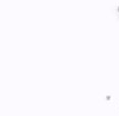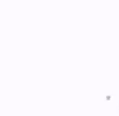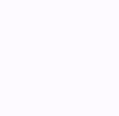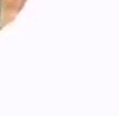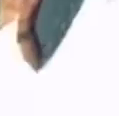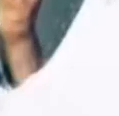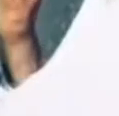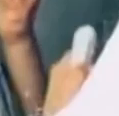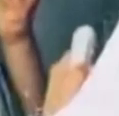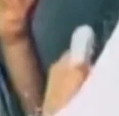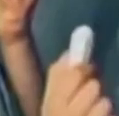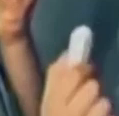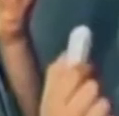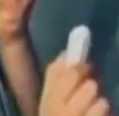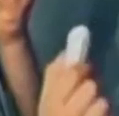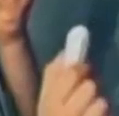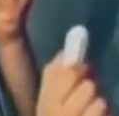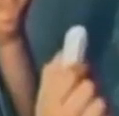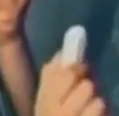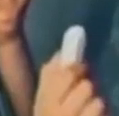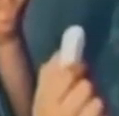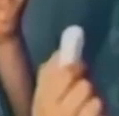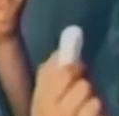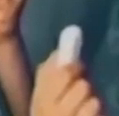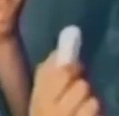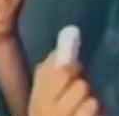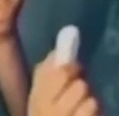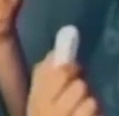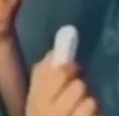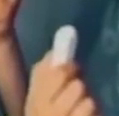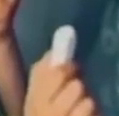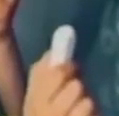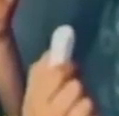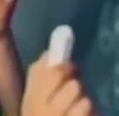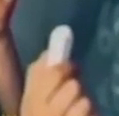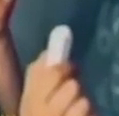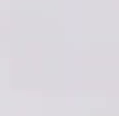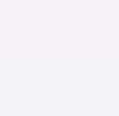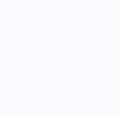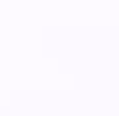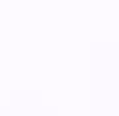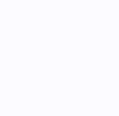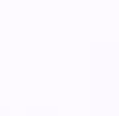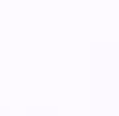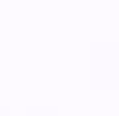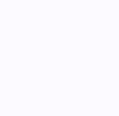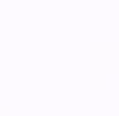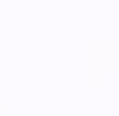A continuación, Matemática, Segundo Básico.